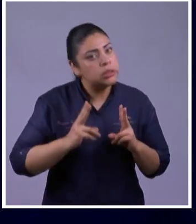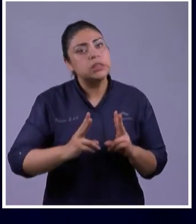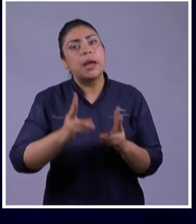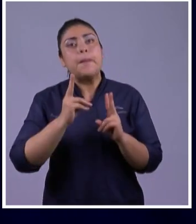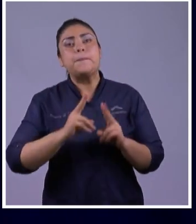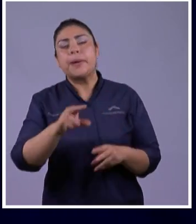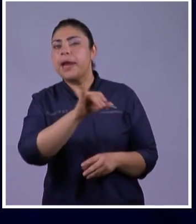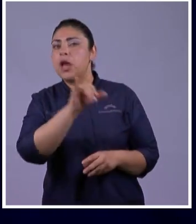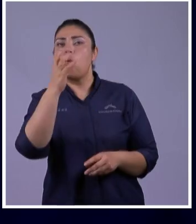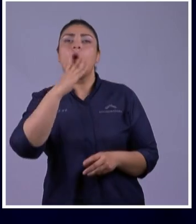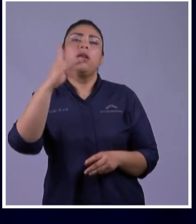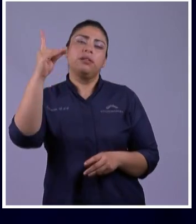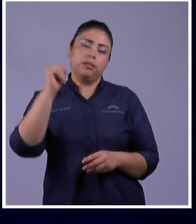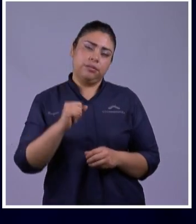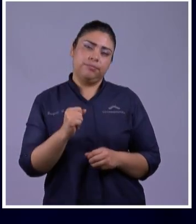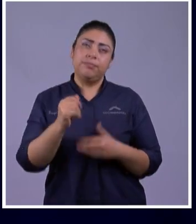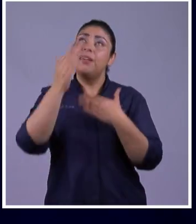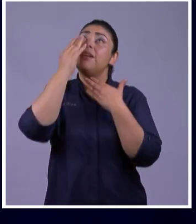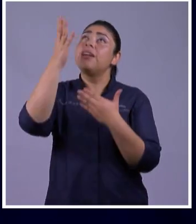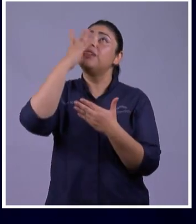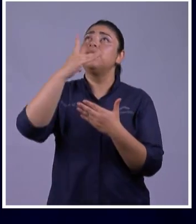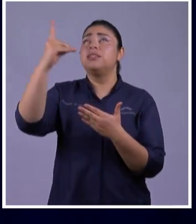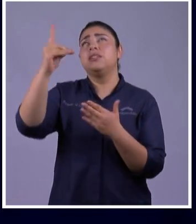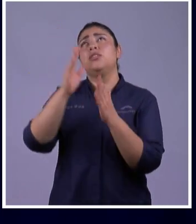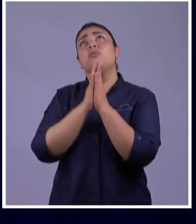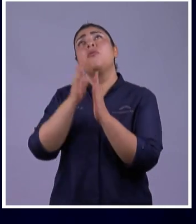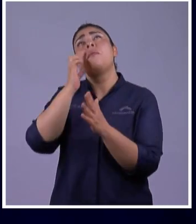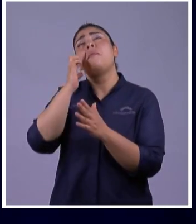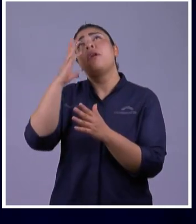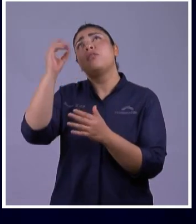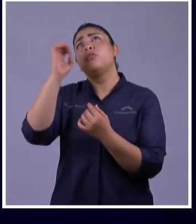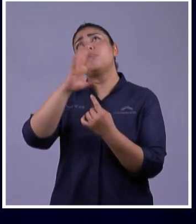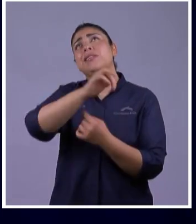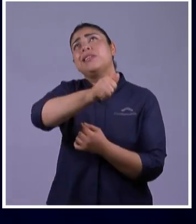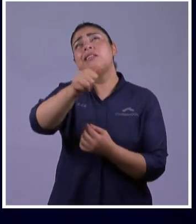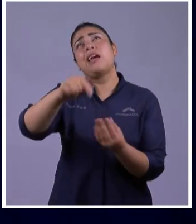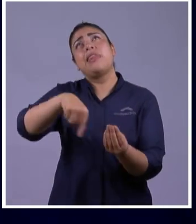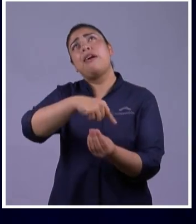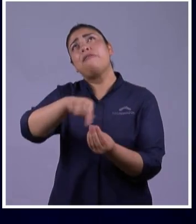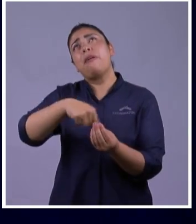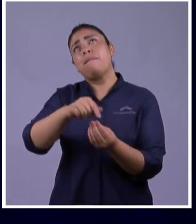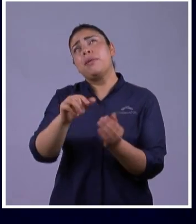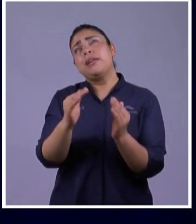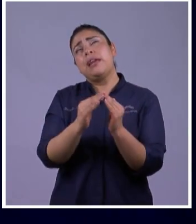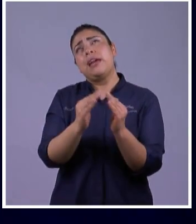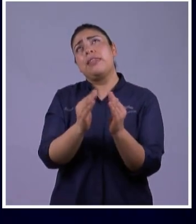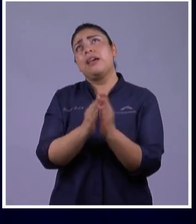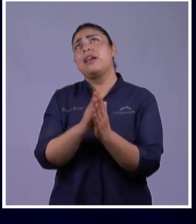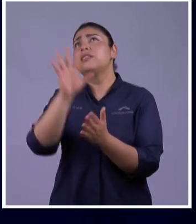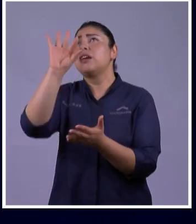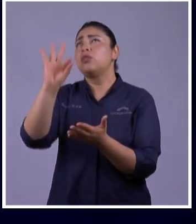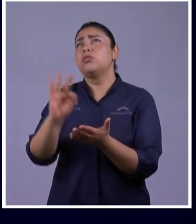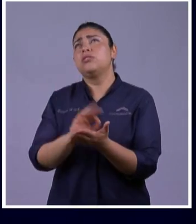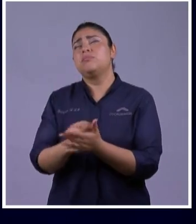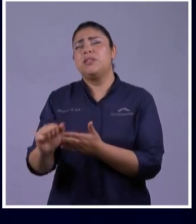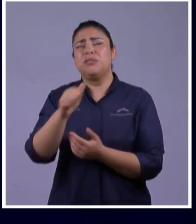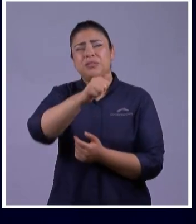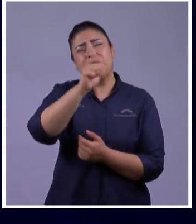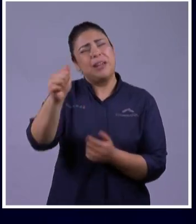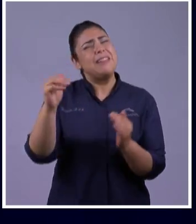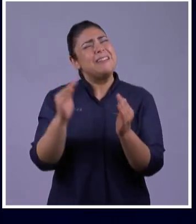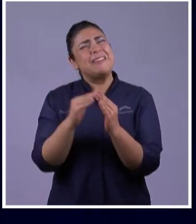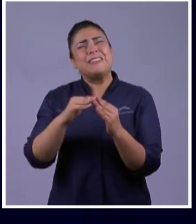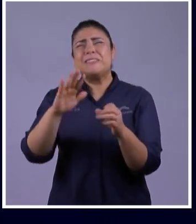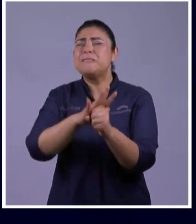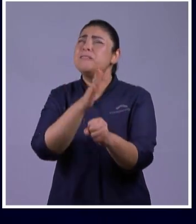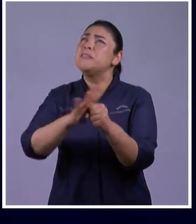Gracias Señor Padre Yo Te Pido Que Traigas Paz A Los Hogares Ahora Y Que Tu Espíritu Santo Se Empiece A Derramar En Cada Casa Que Tu